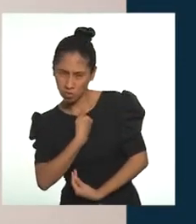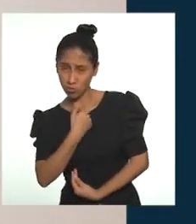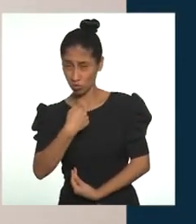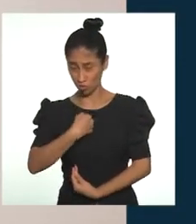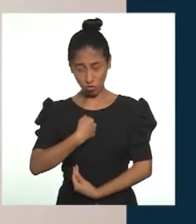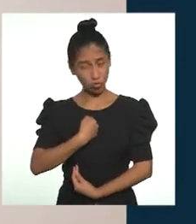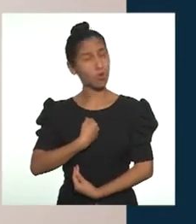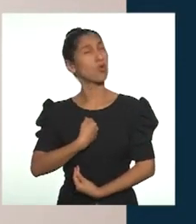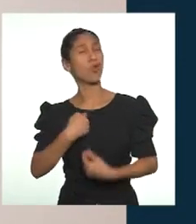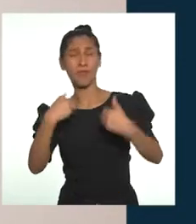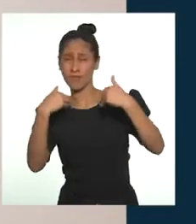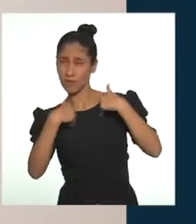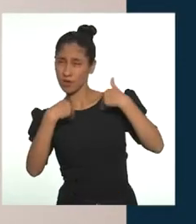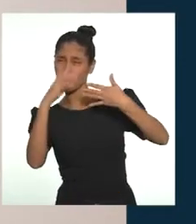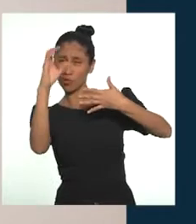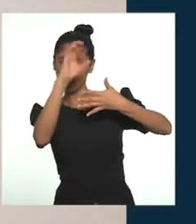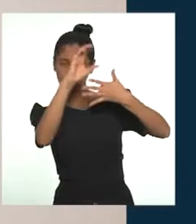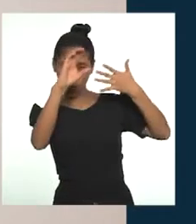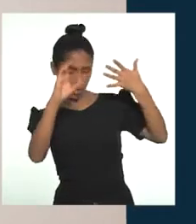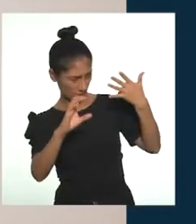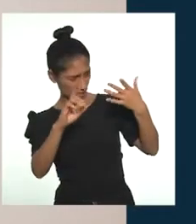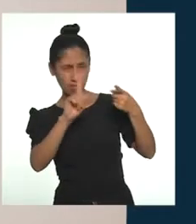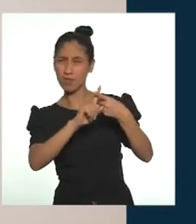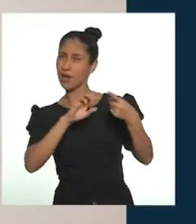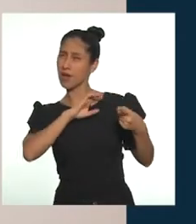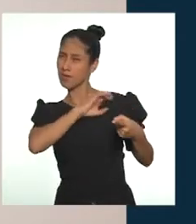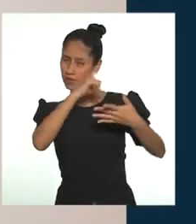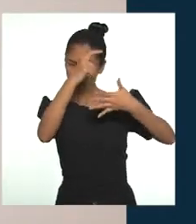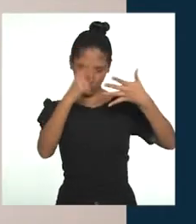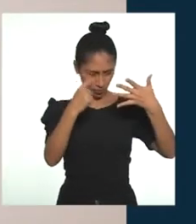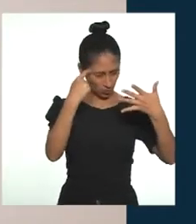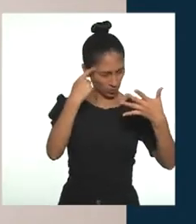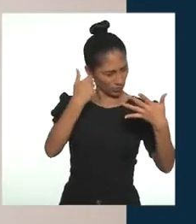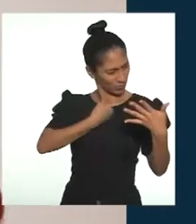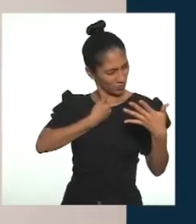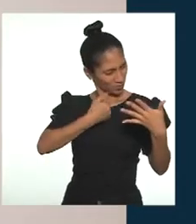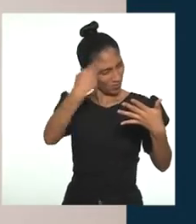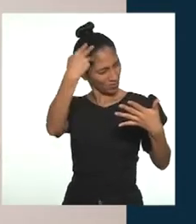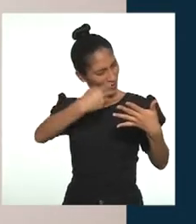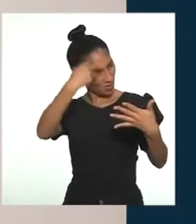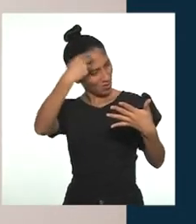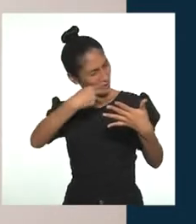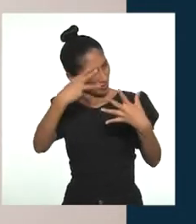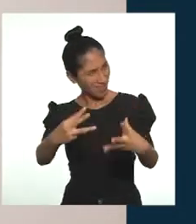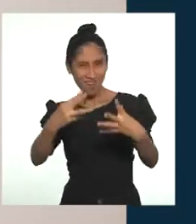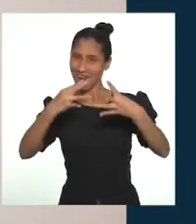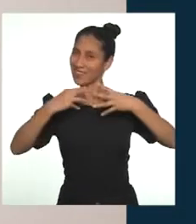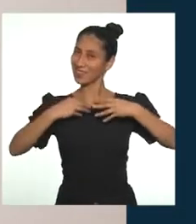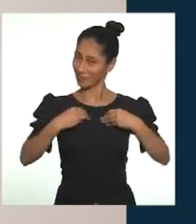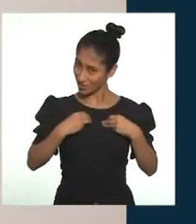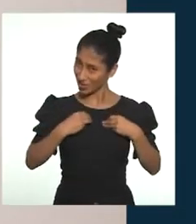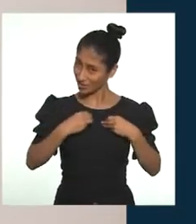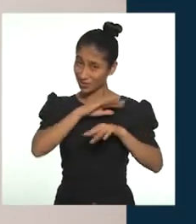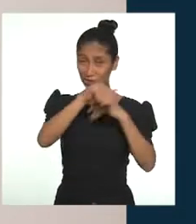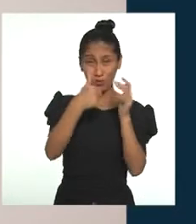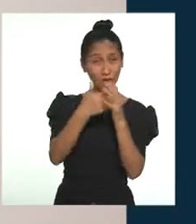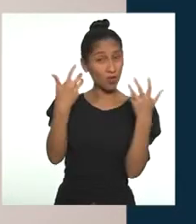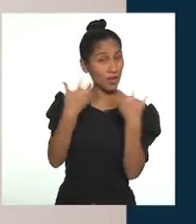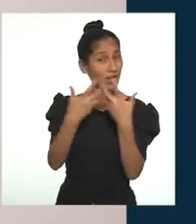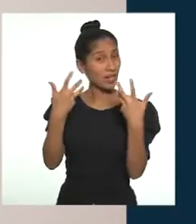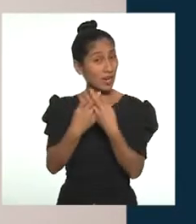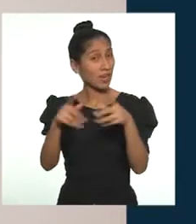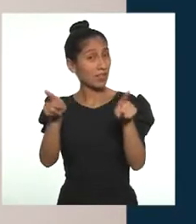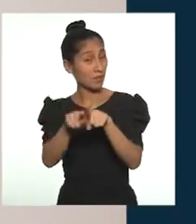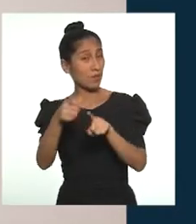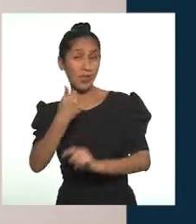va a ser muy difícil lograr que la autoestima se empiece a fortalecer. Todo esto es parte de la estructura también, ¿no?